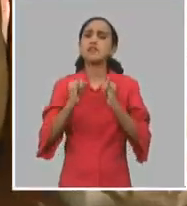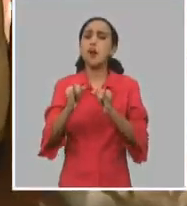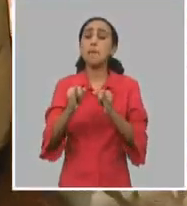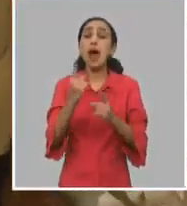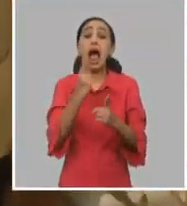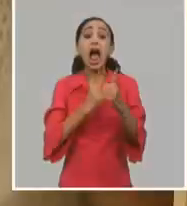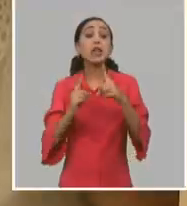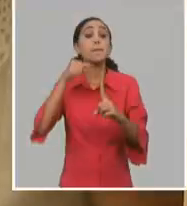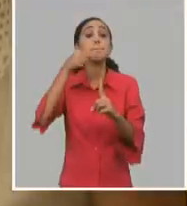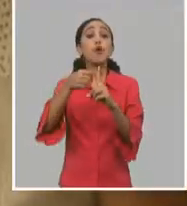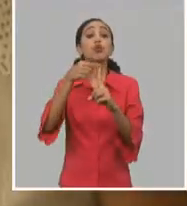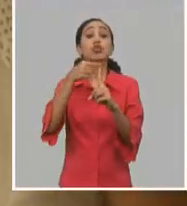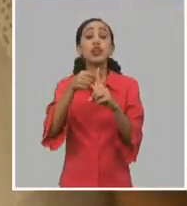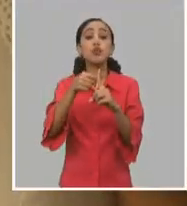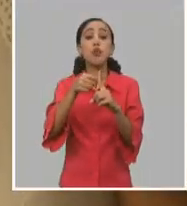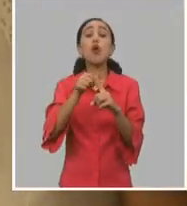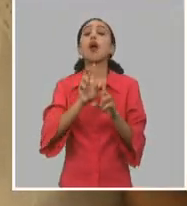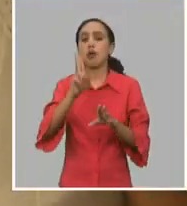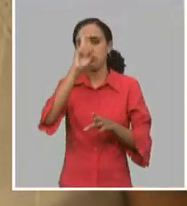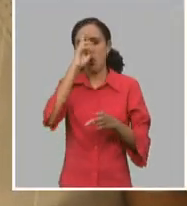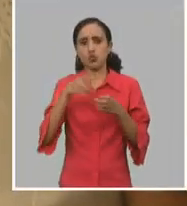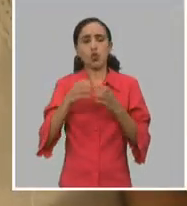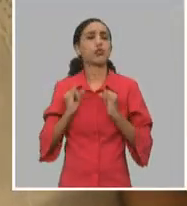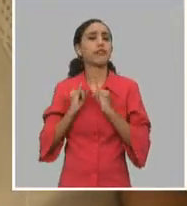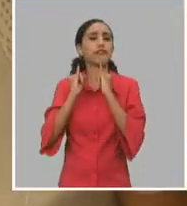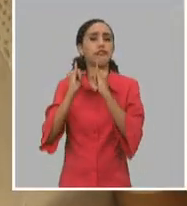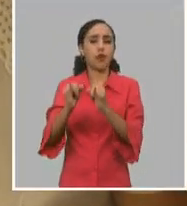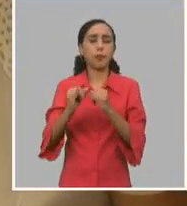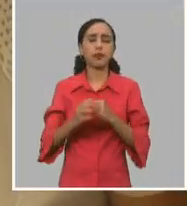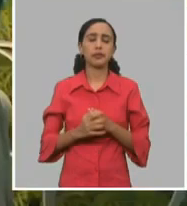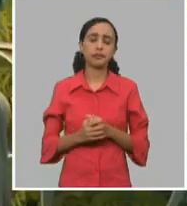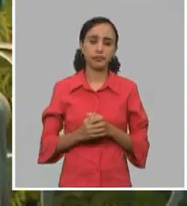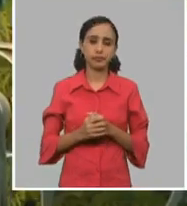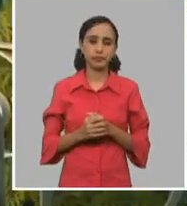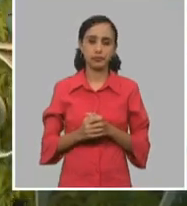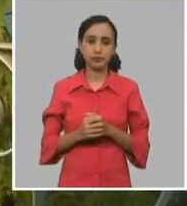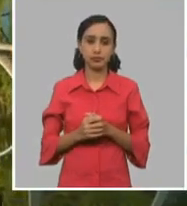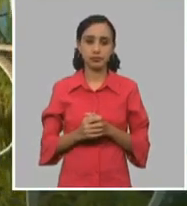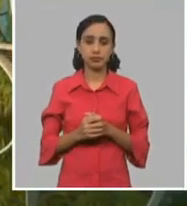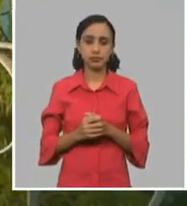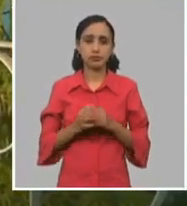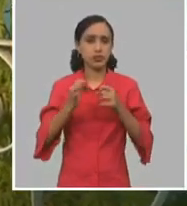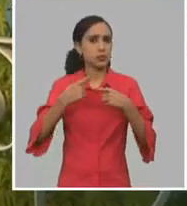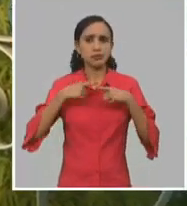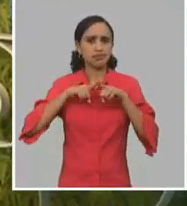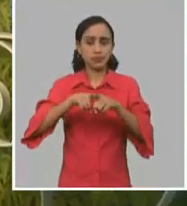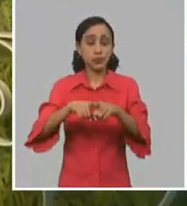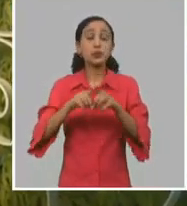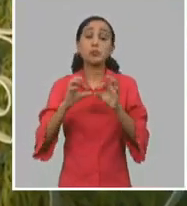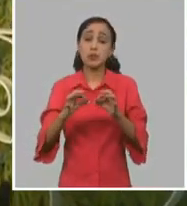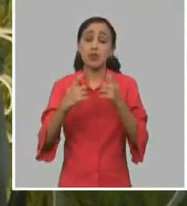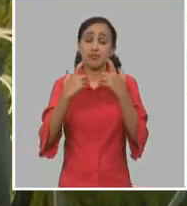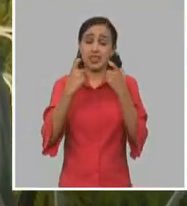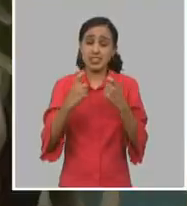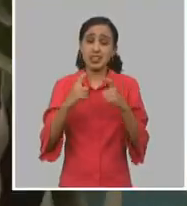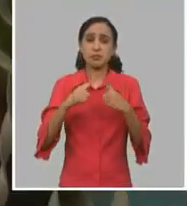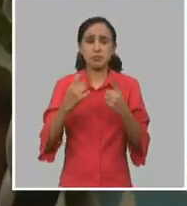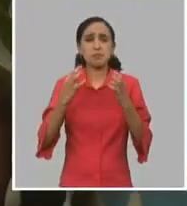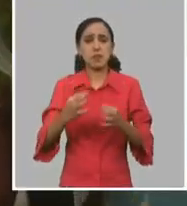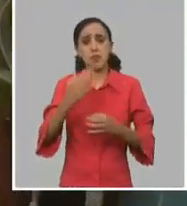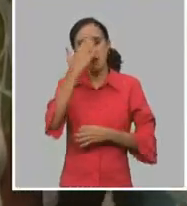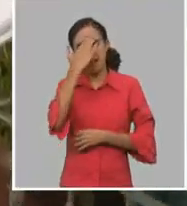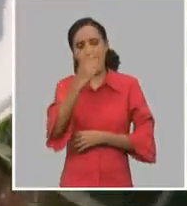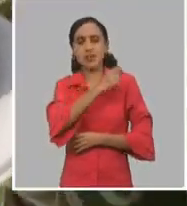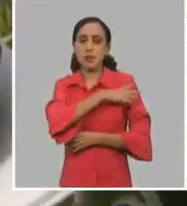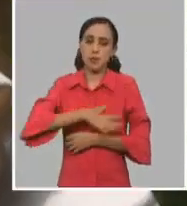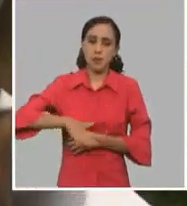caso de detectar un paciente con síntomas respiratorios o con riesgos. Ha sido un acompañamiento necesario que también agradece